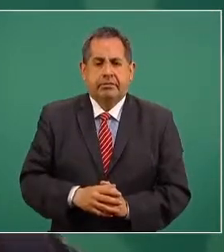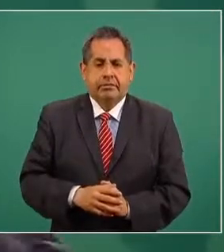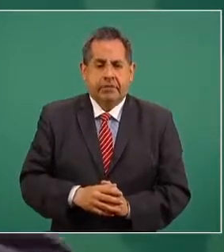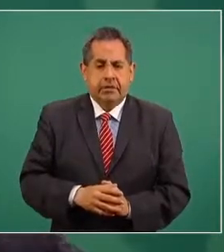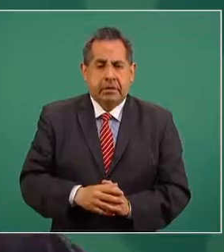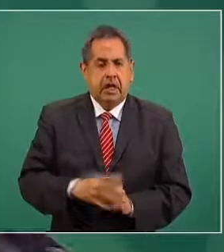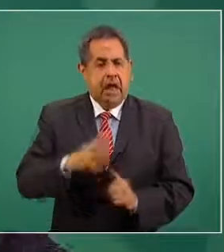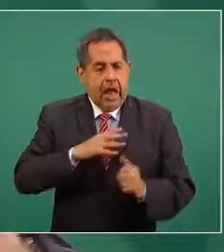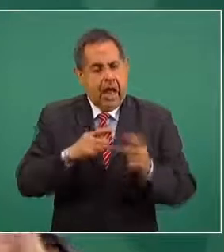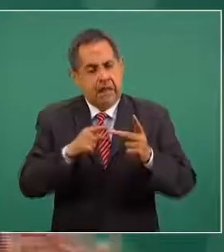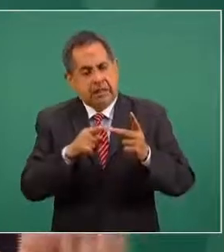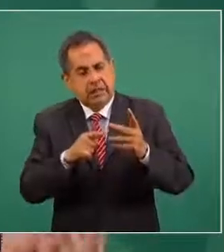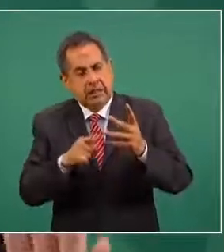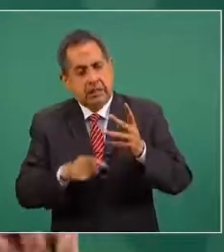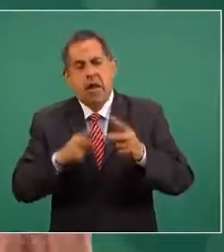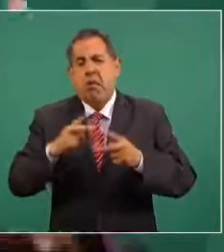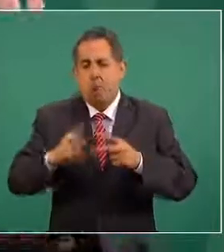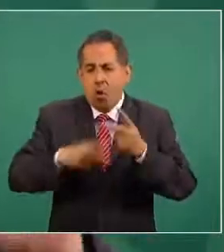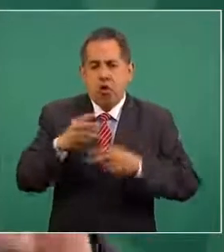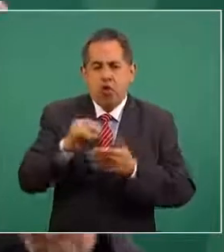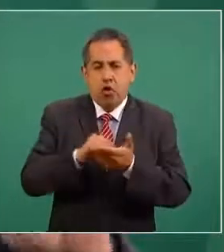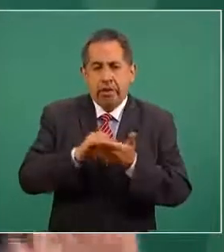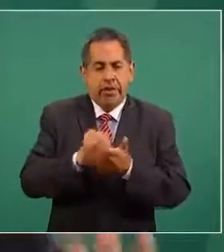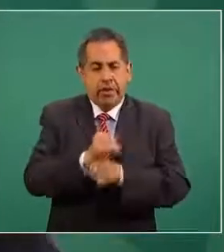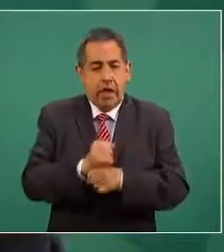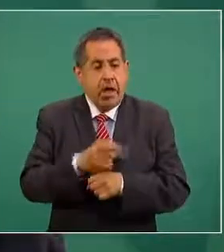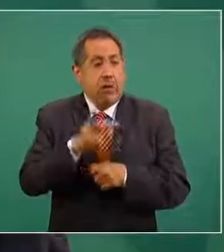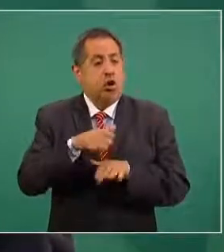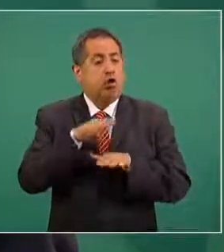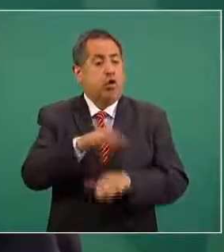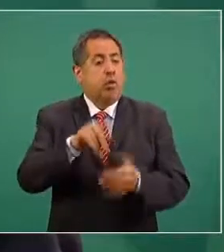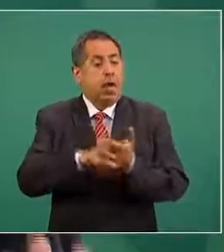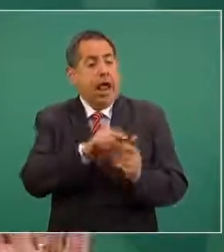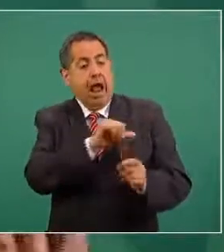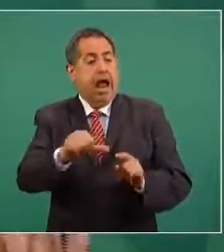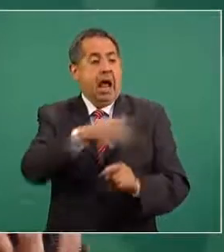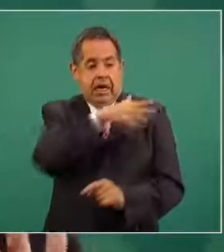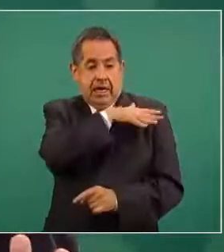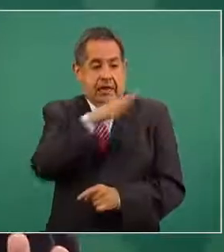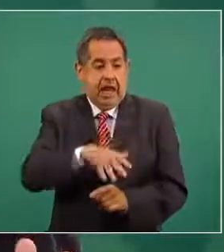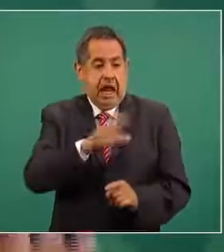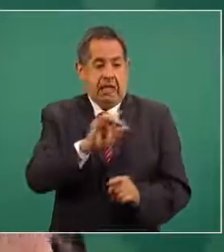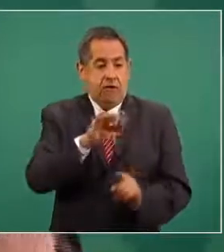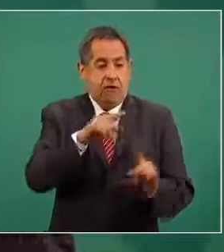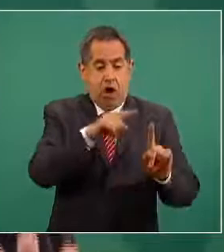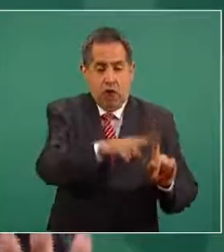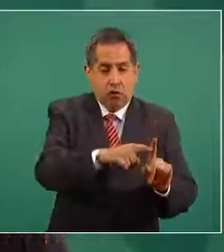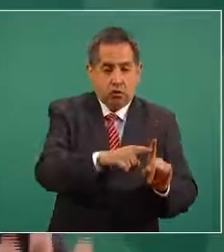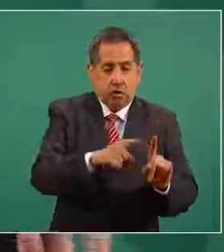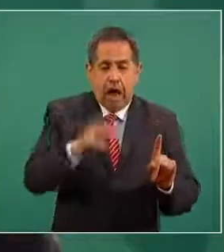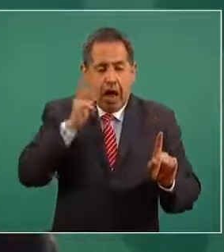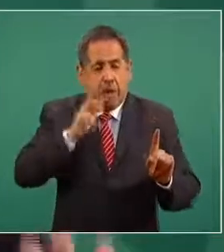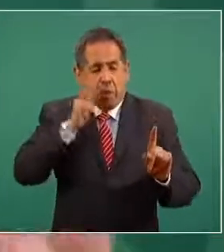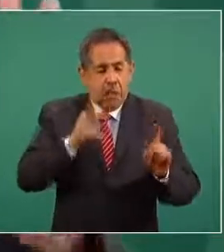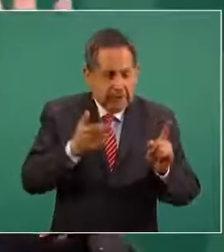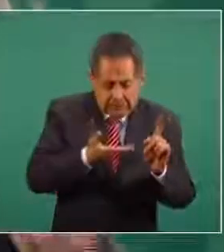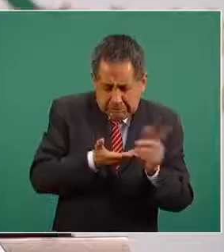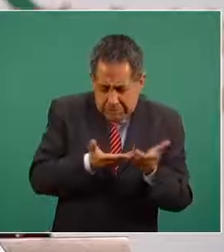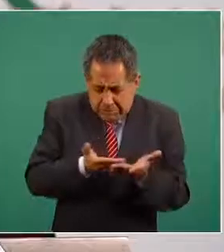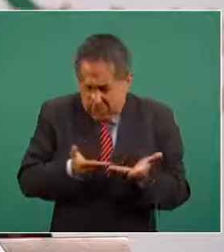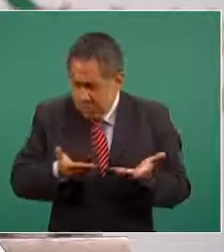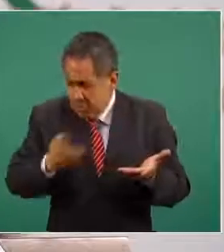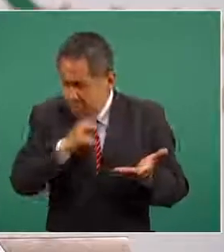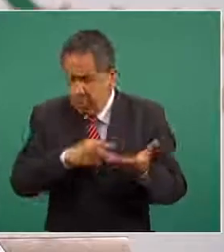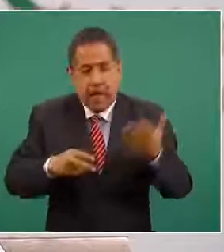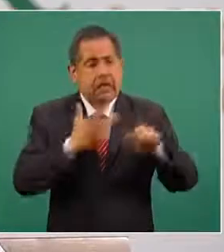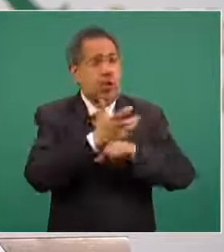hay elementos que se deben de investigar. Pero en lo que hace el general de Cienfuegos, hoy, con todos los testimonios que tiene, que